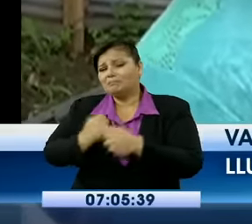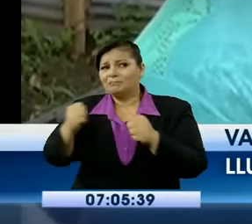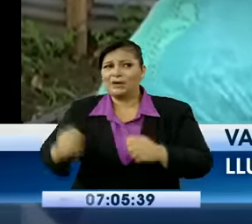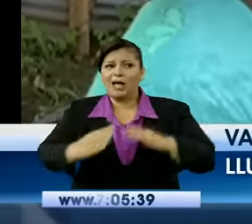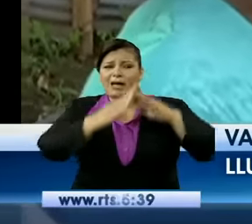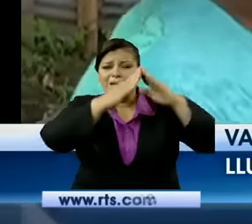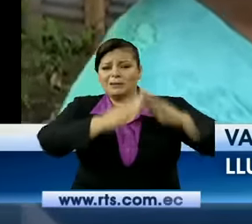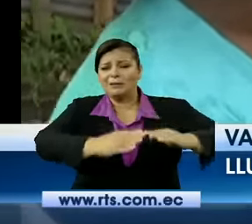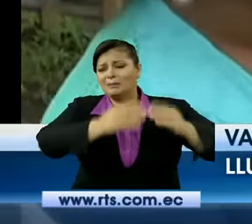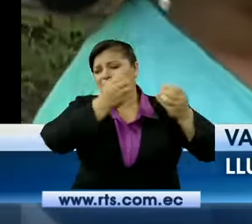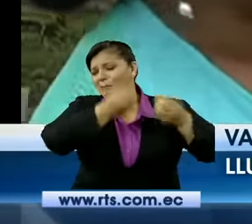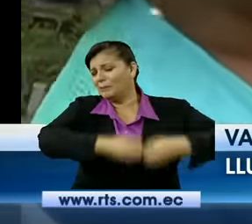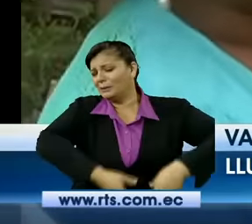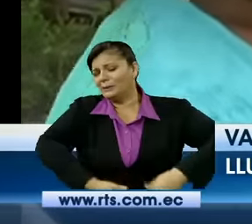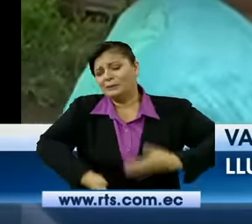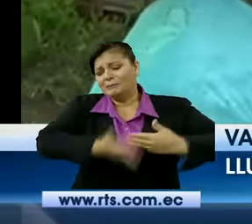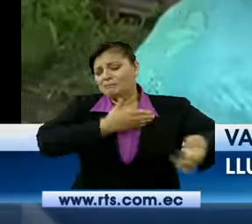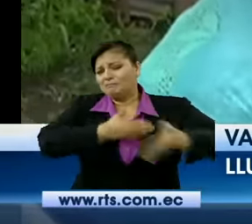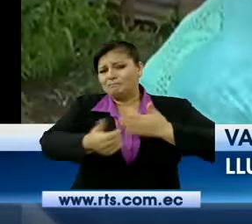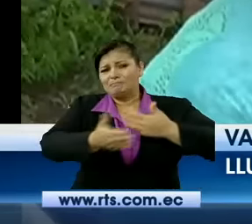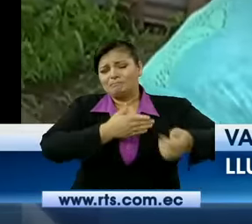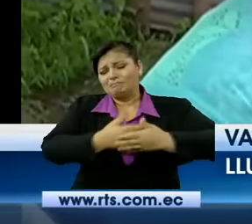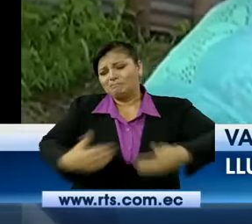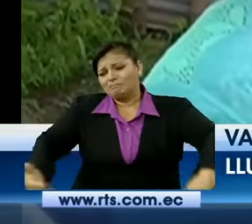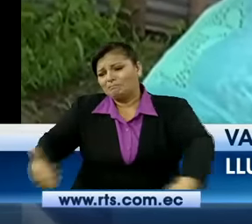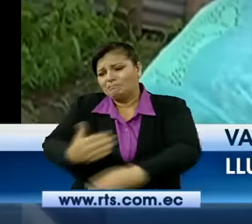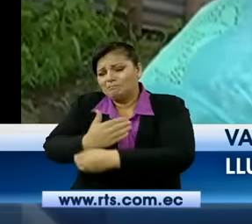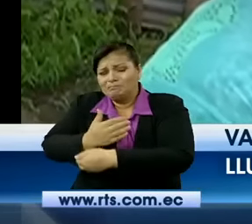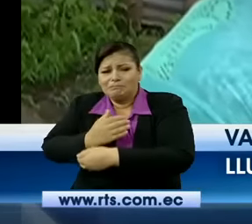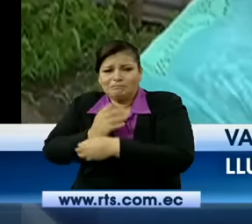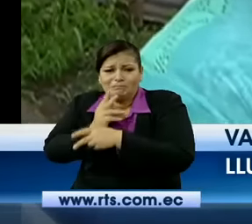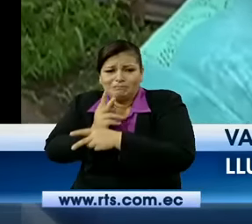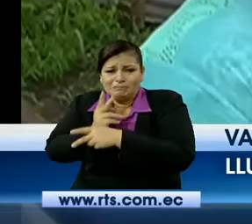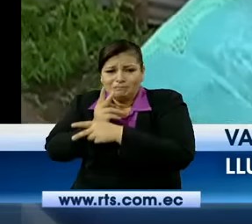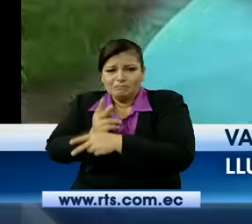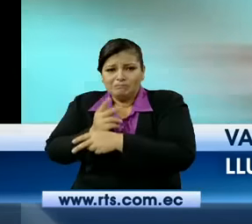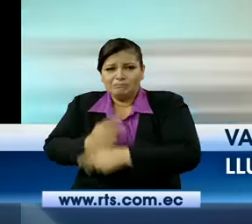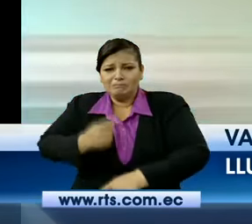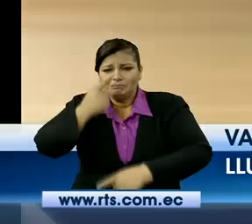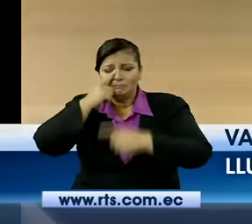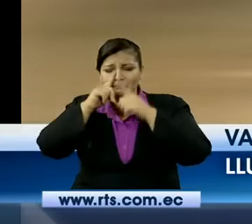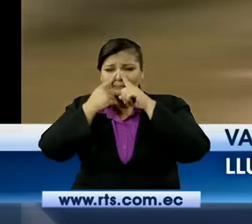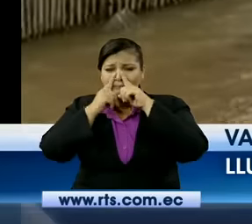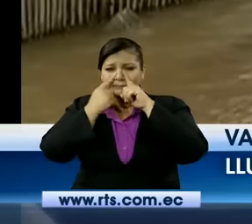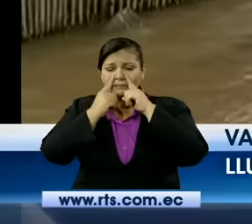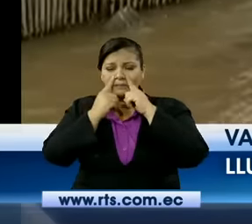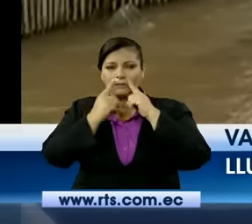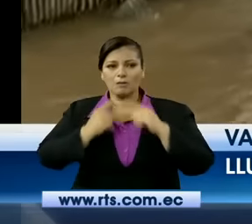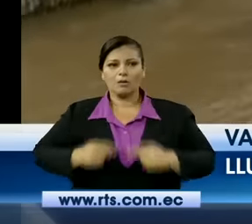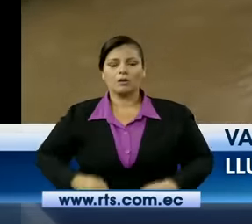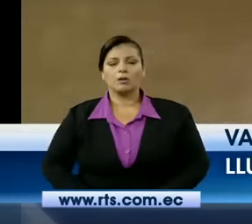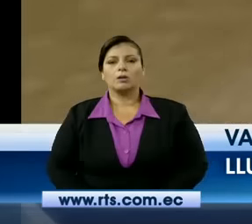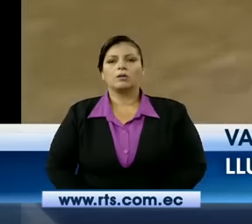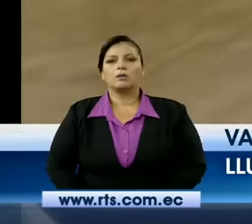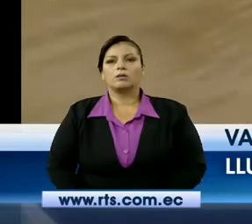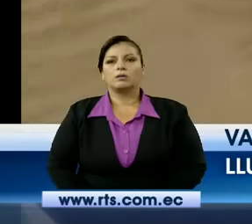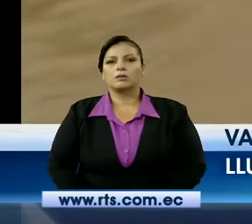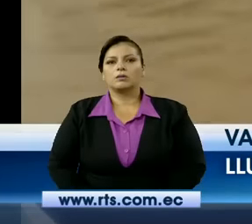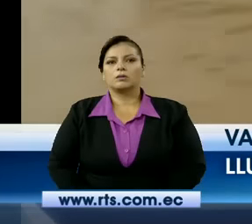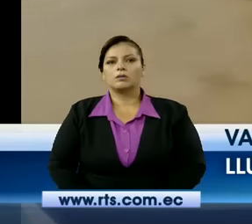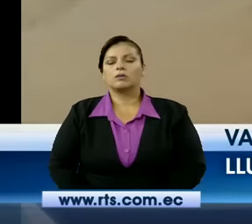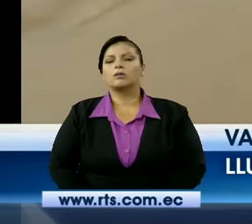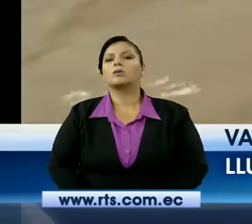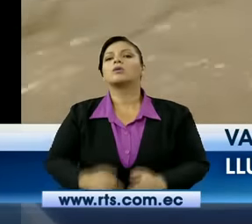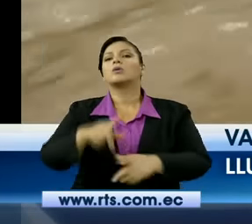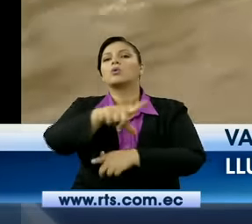tengo como quien me ayude a desarmarla, no tengo quien me ayude a pararla, no tengo nada. Un poco lejos de allí, en la pre-cooperativa